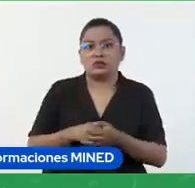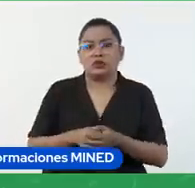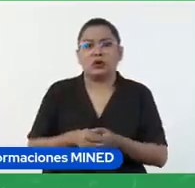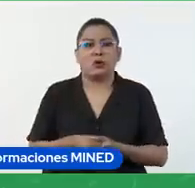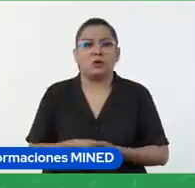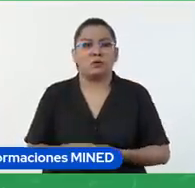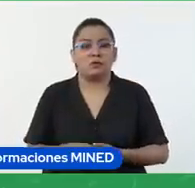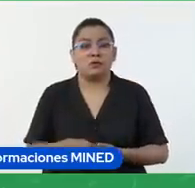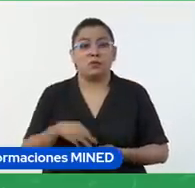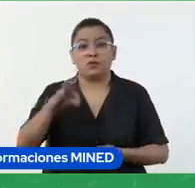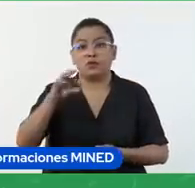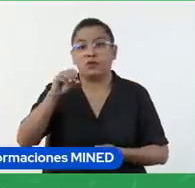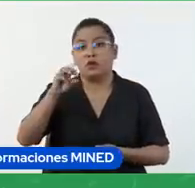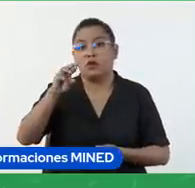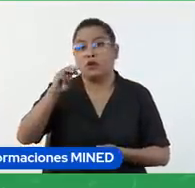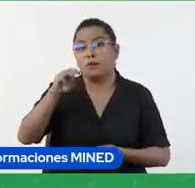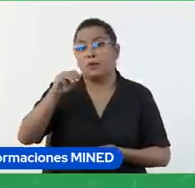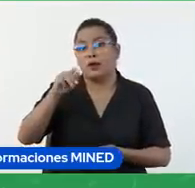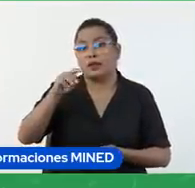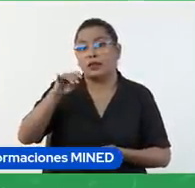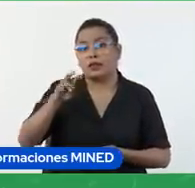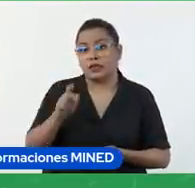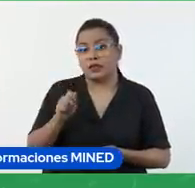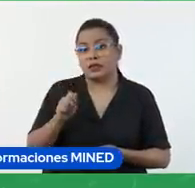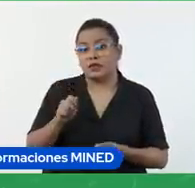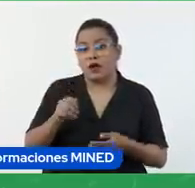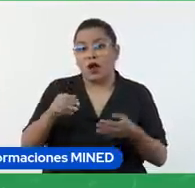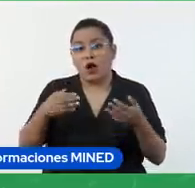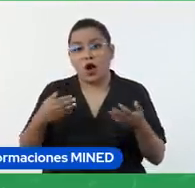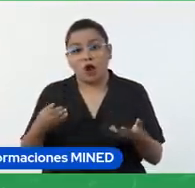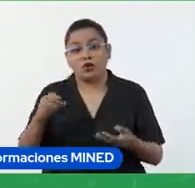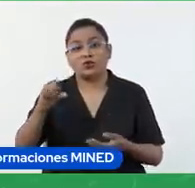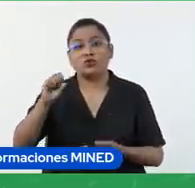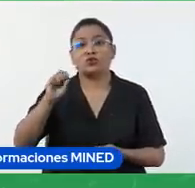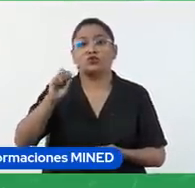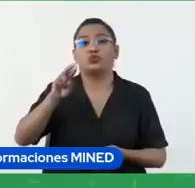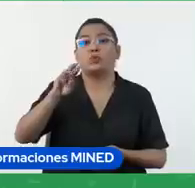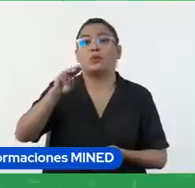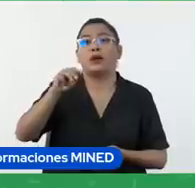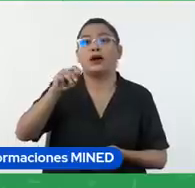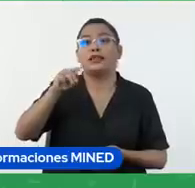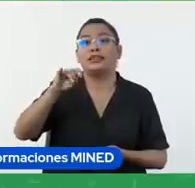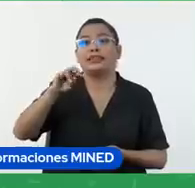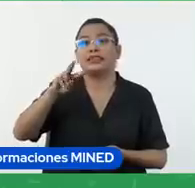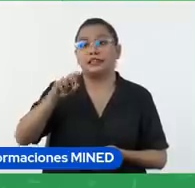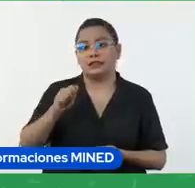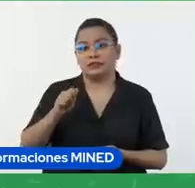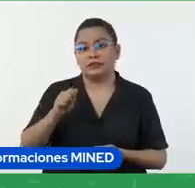ya piénsenlo un momento y les voy a pedir que lo vayan compartiendo en el chat.